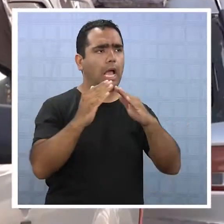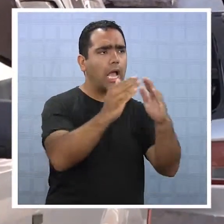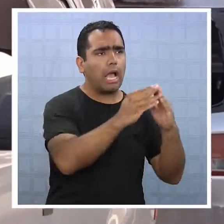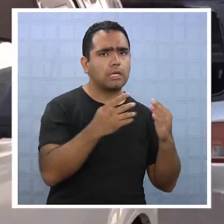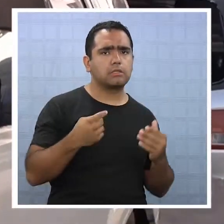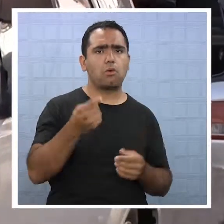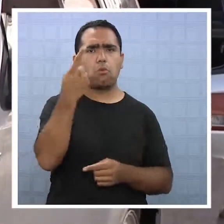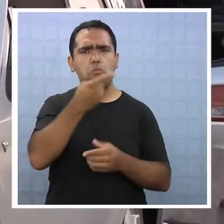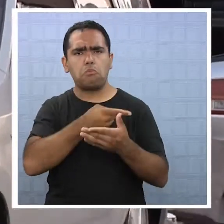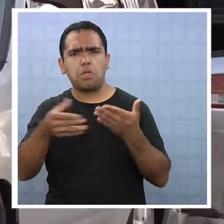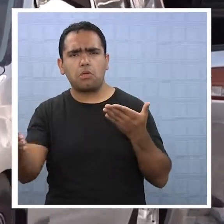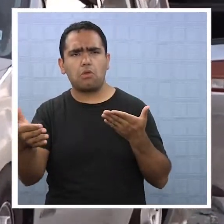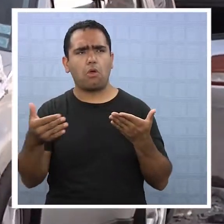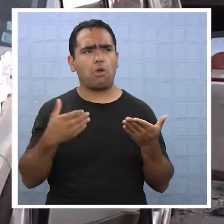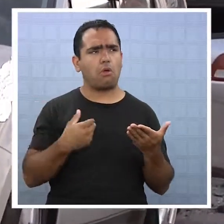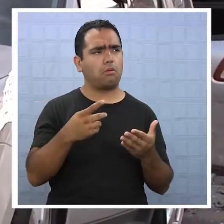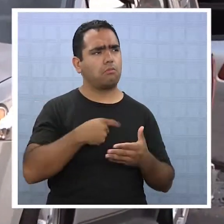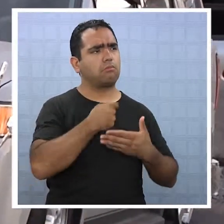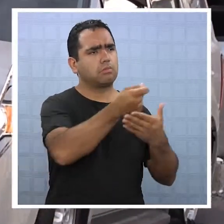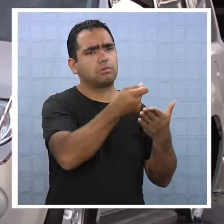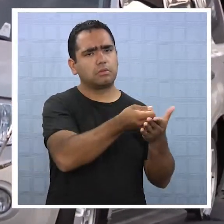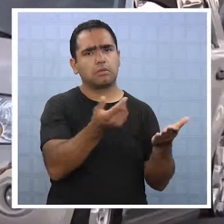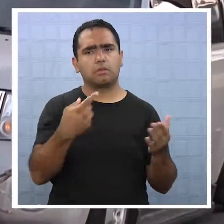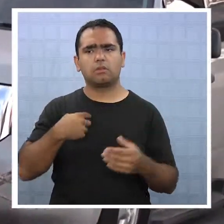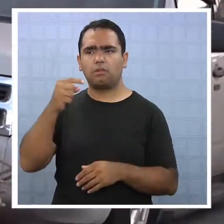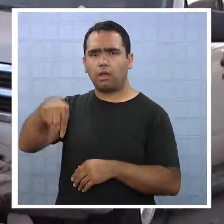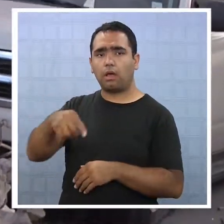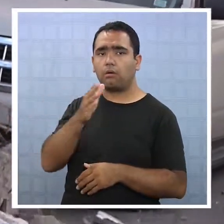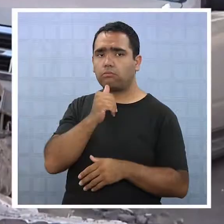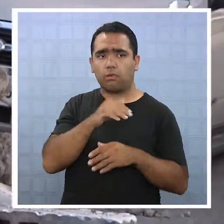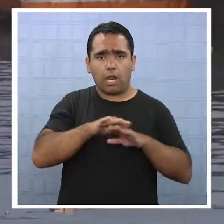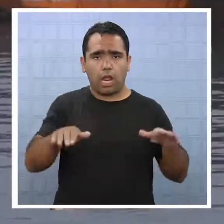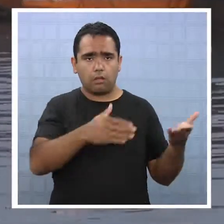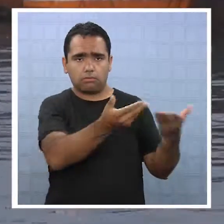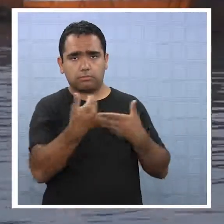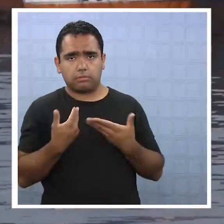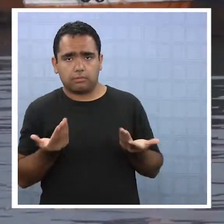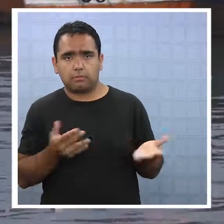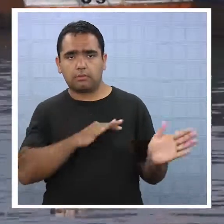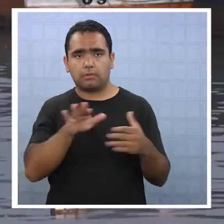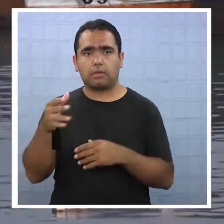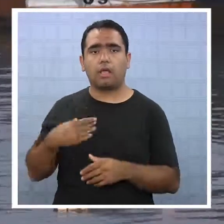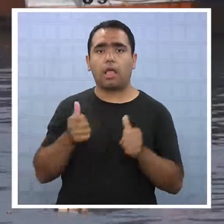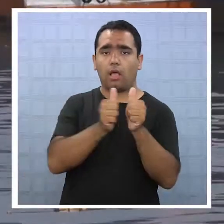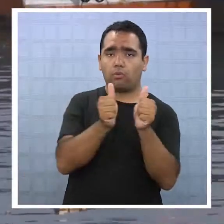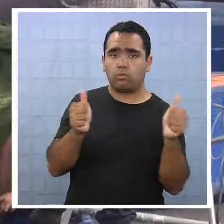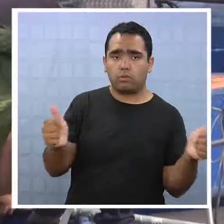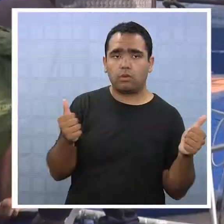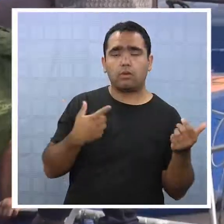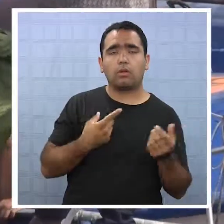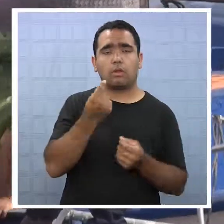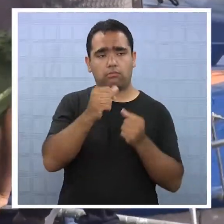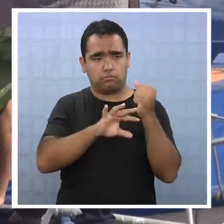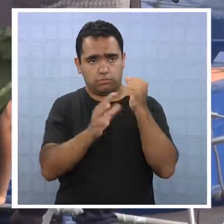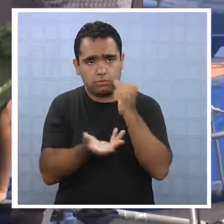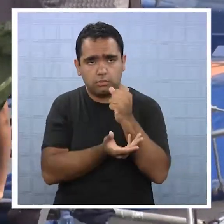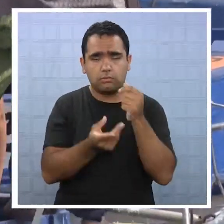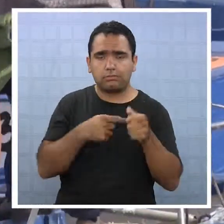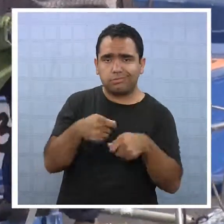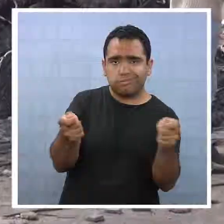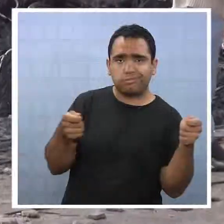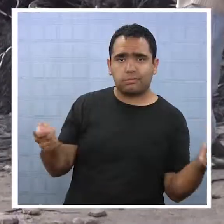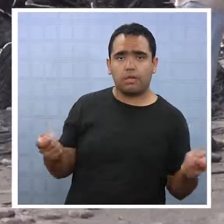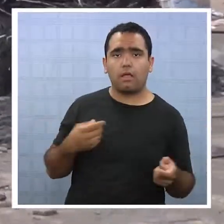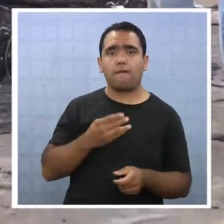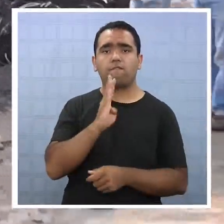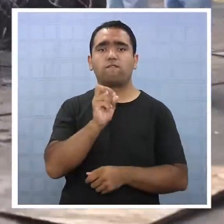plata y acá nos mandan bolsa para muertos. Las propuestas entregadas por las autoridades para enfrentar la catástrofe consisten